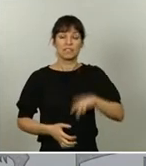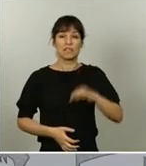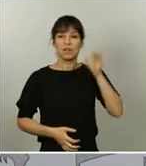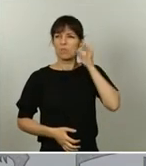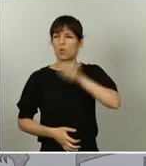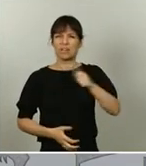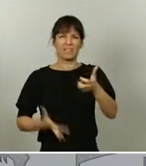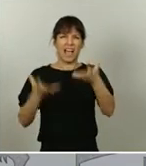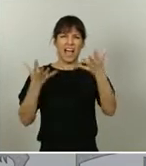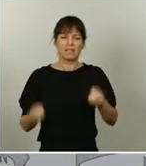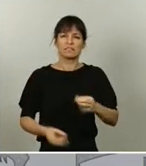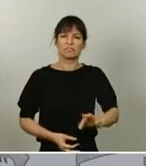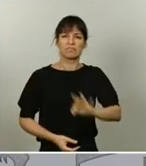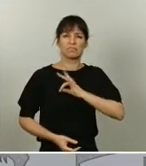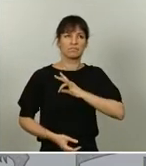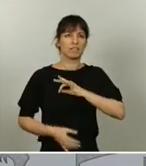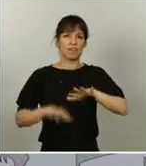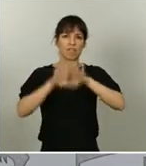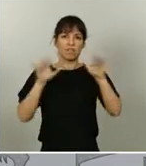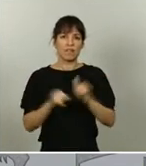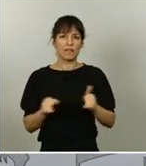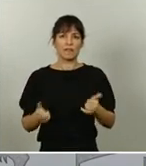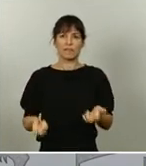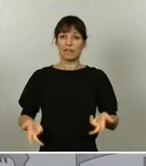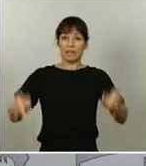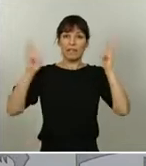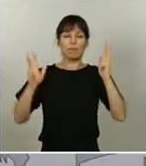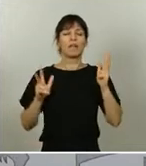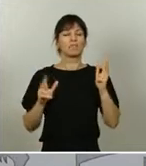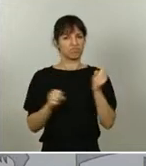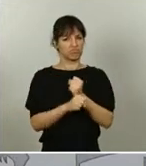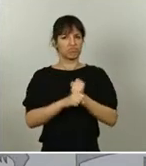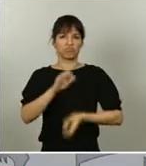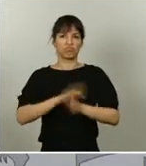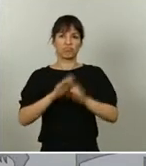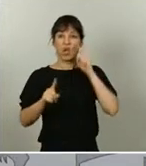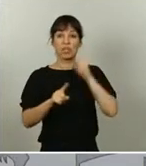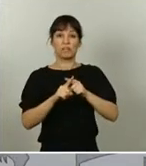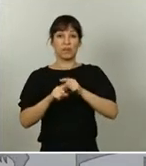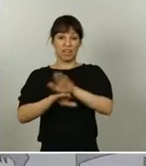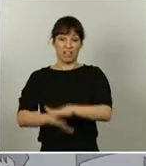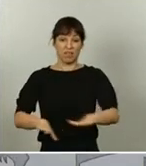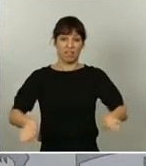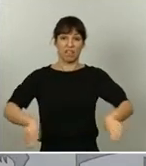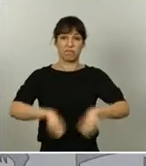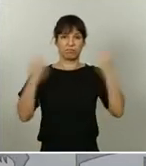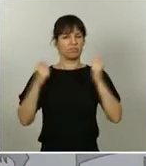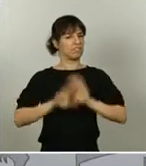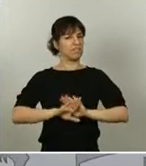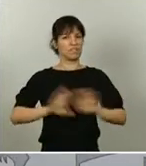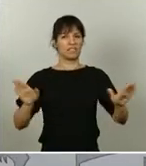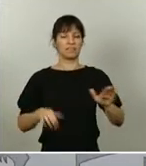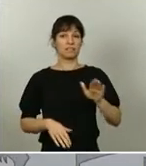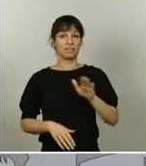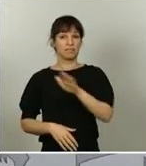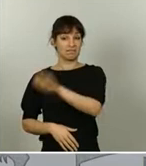libres, e igualmente seguiremos trabajando para que no haya más infancias destruidas. Los menores también tienen derecho